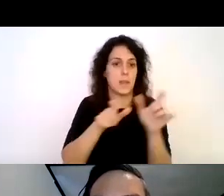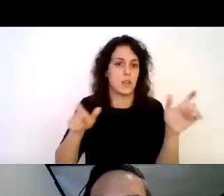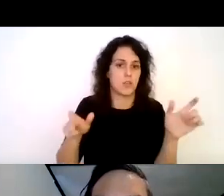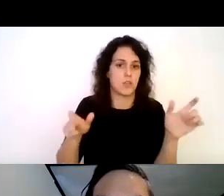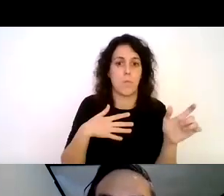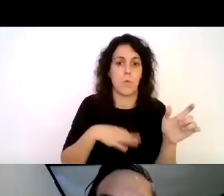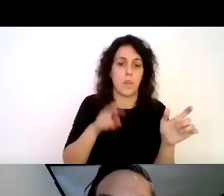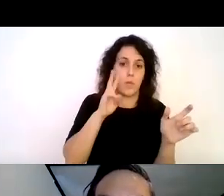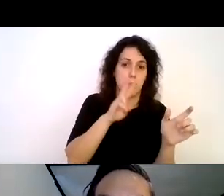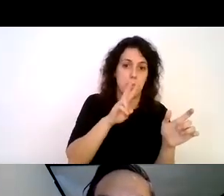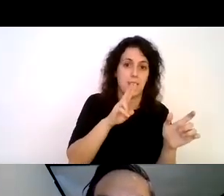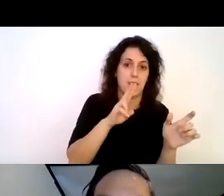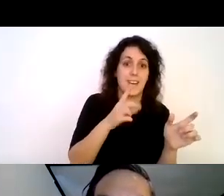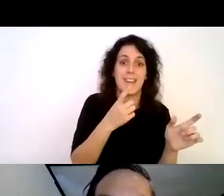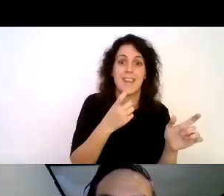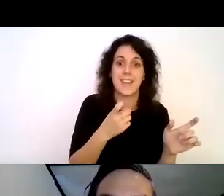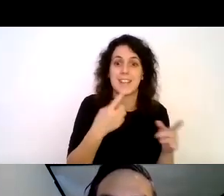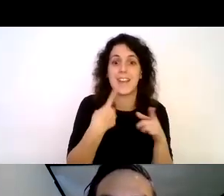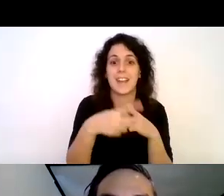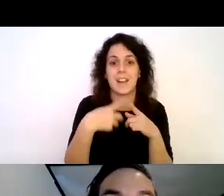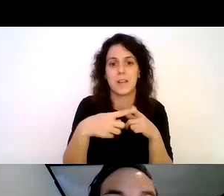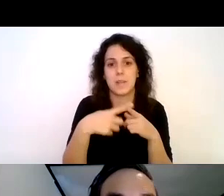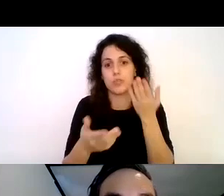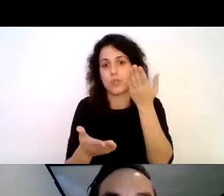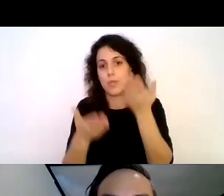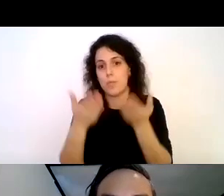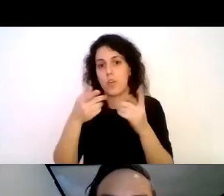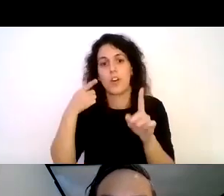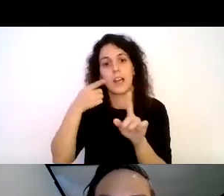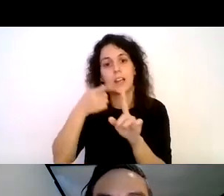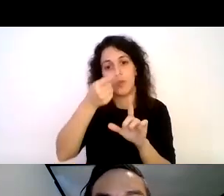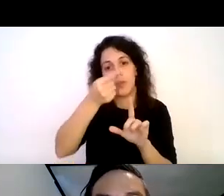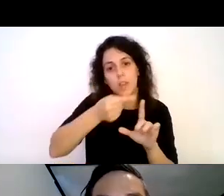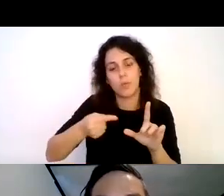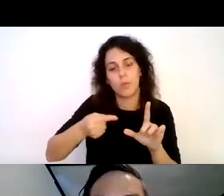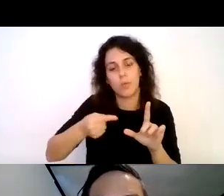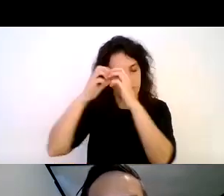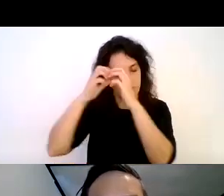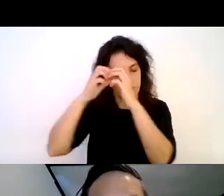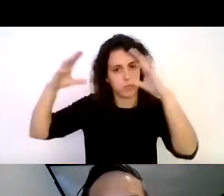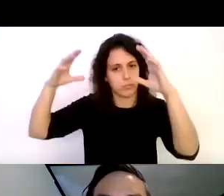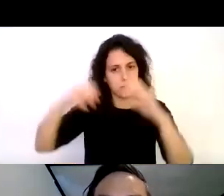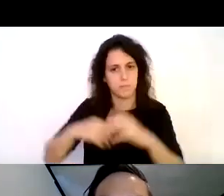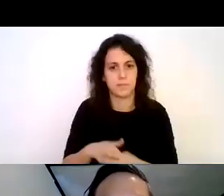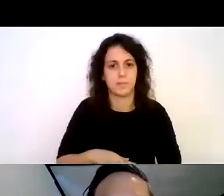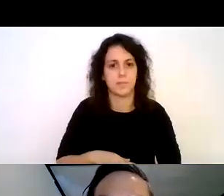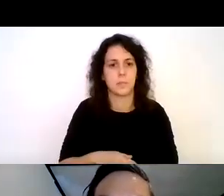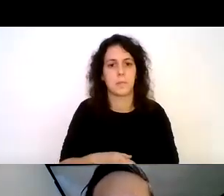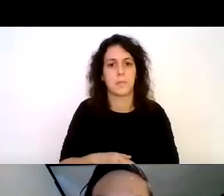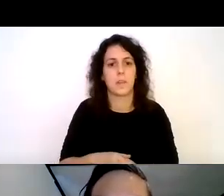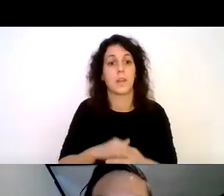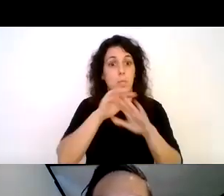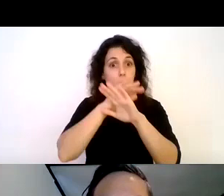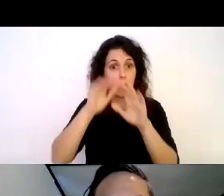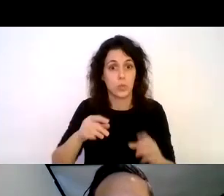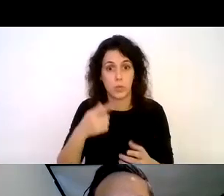pudieron ver van a requerir mayores elementos de comparación para dibujar una imagen mental y finalmente destacar que